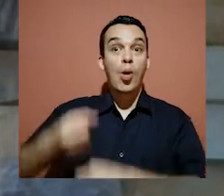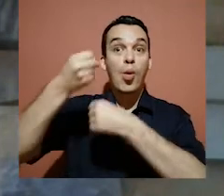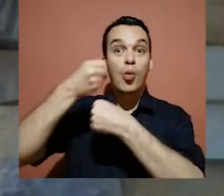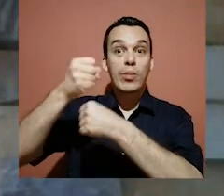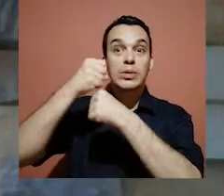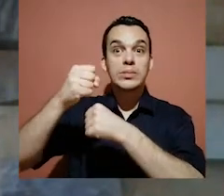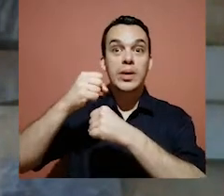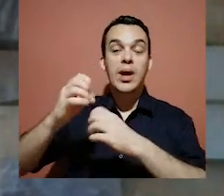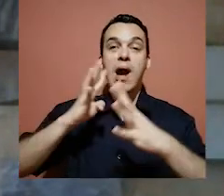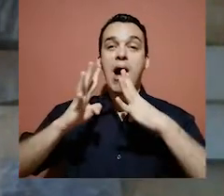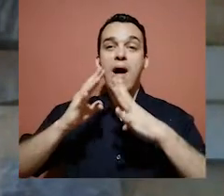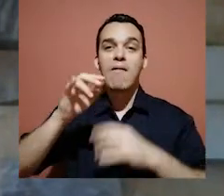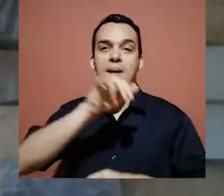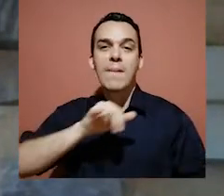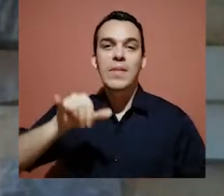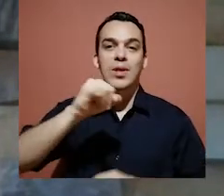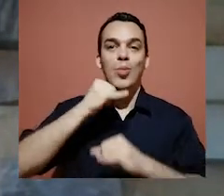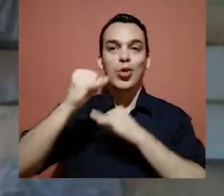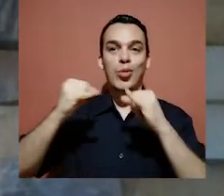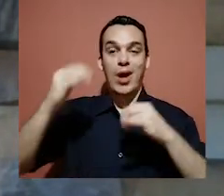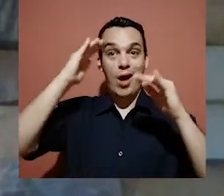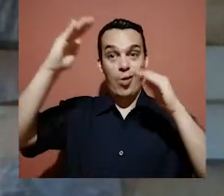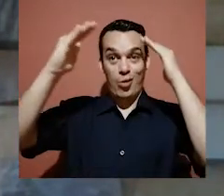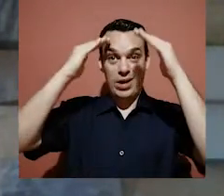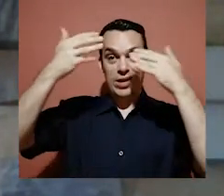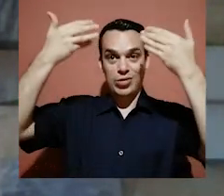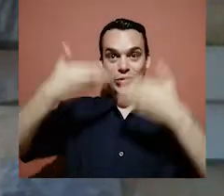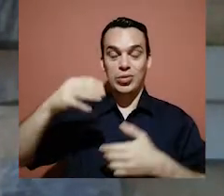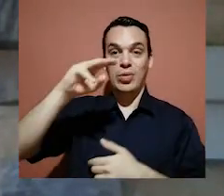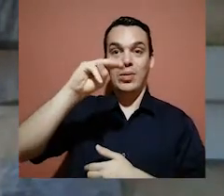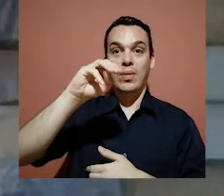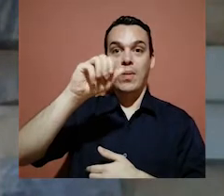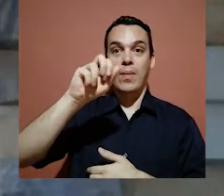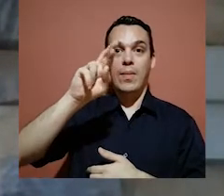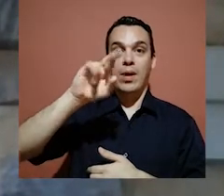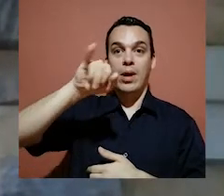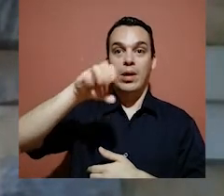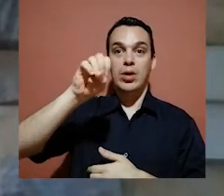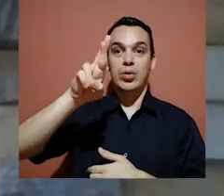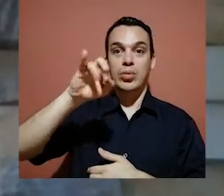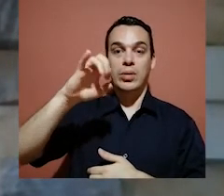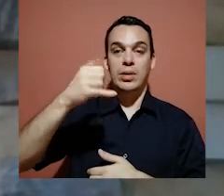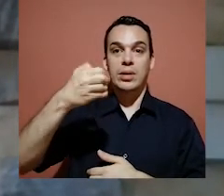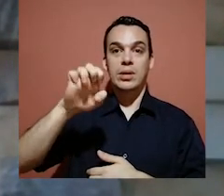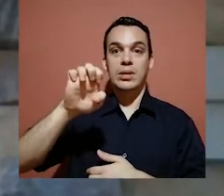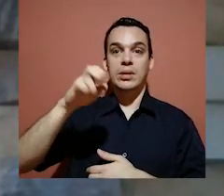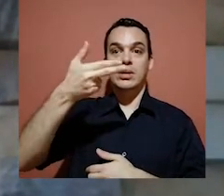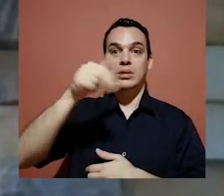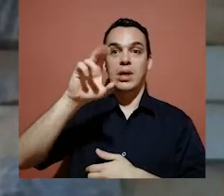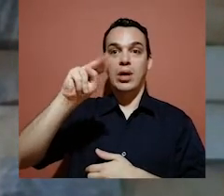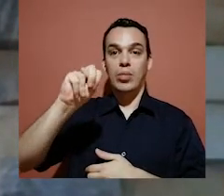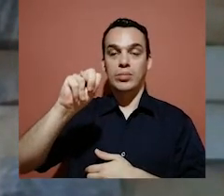Una Muni que habla su mismo idioma. Hola, ¿qué tal? Yo soy Marjorie Chacón y para mí es un placer estar con ustedes